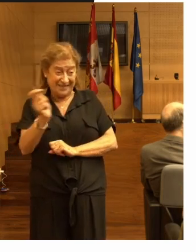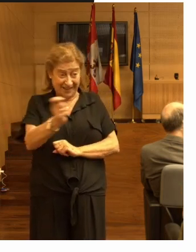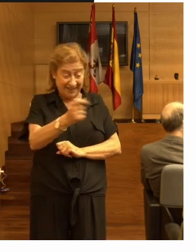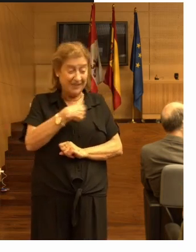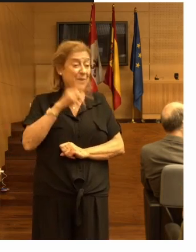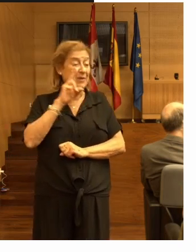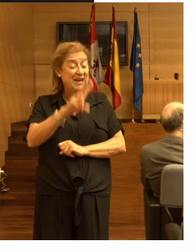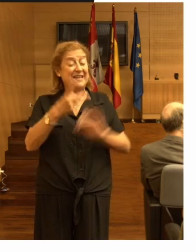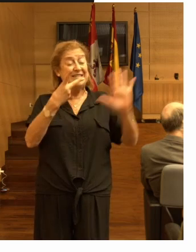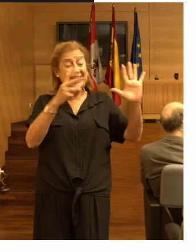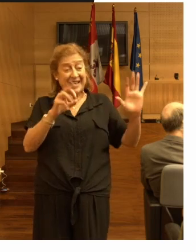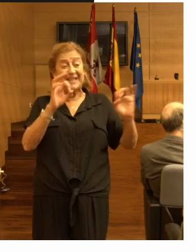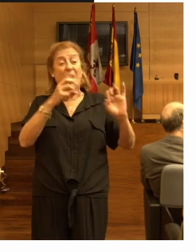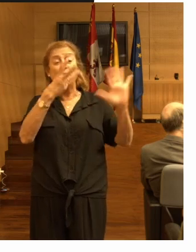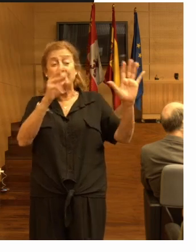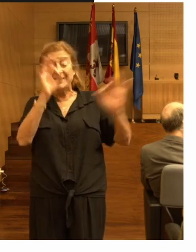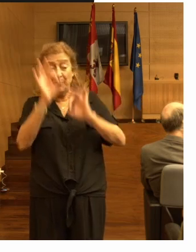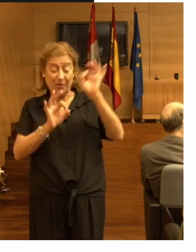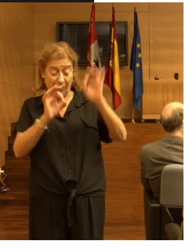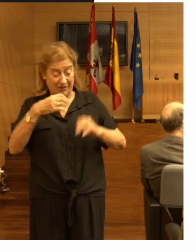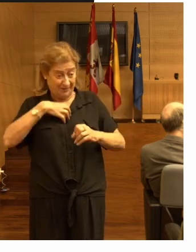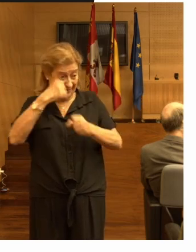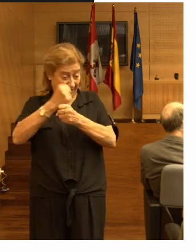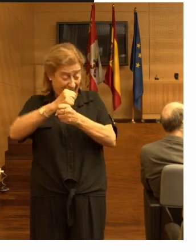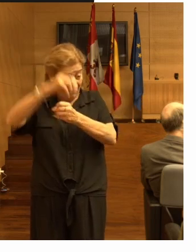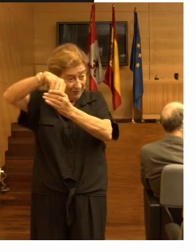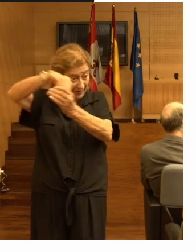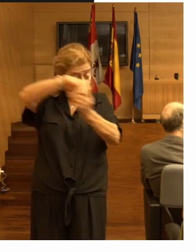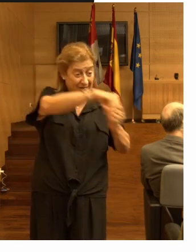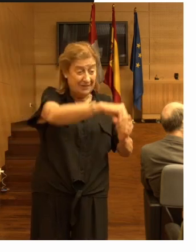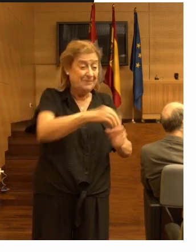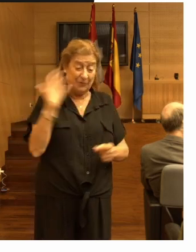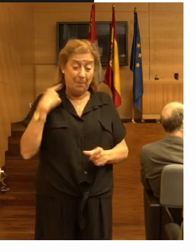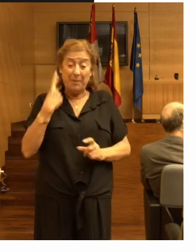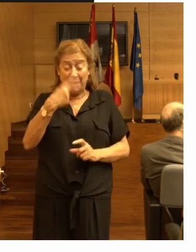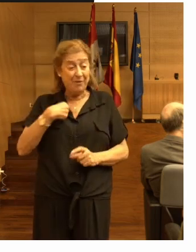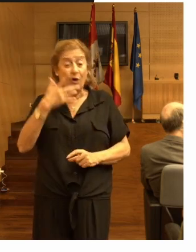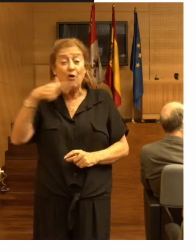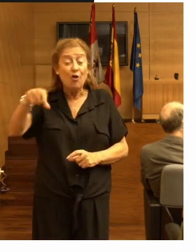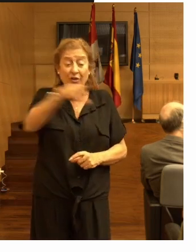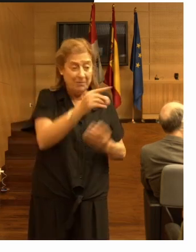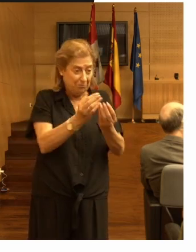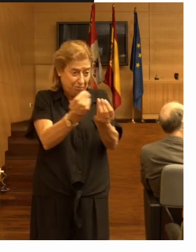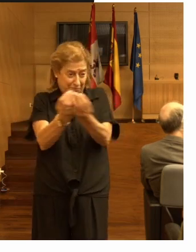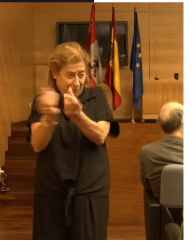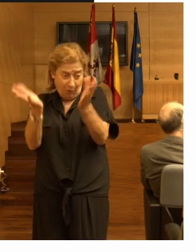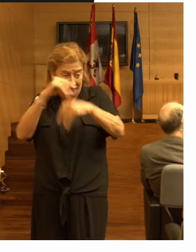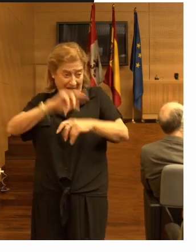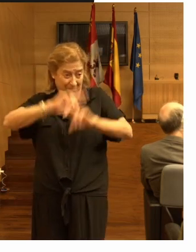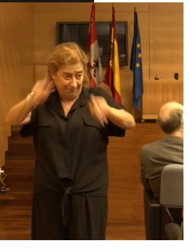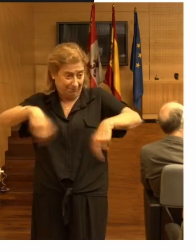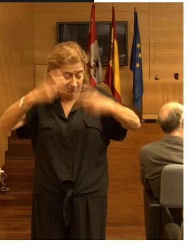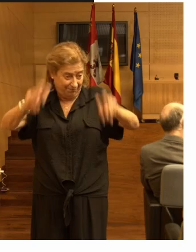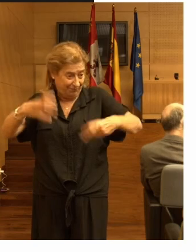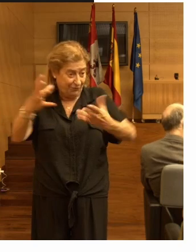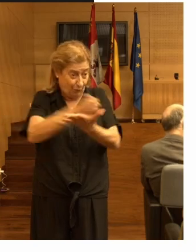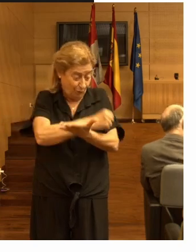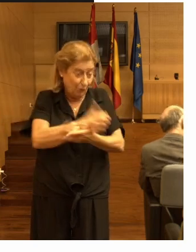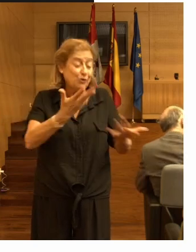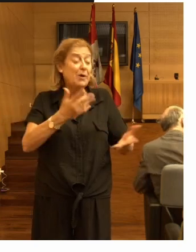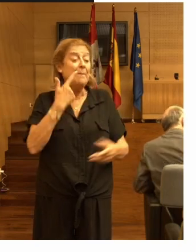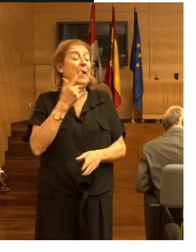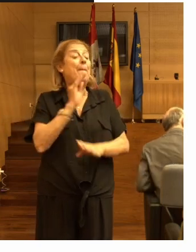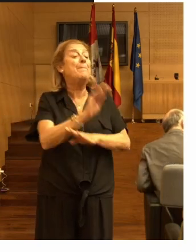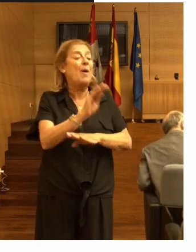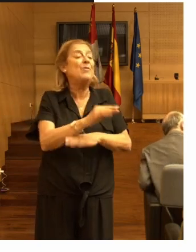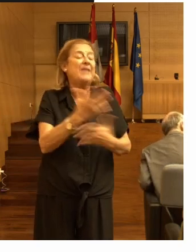setenta al ochenta por ciento del personal que vimos la primera vez ya no estaban entonces la pregunta sería cómo mantener